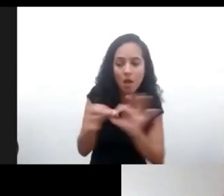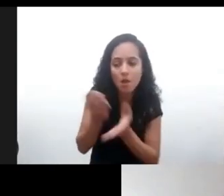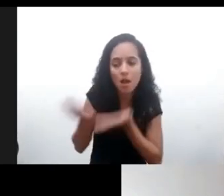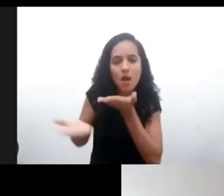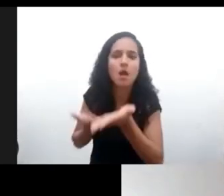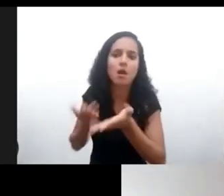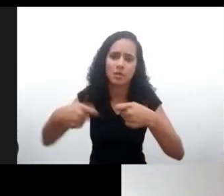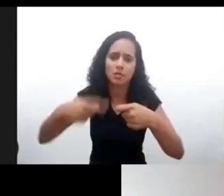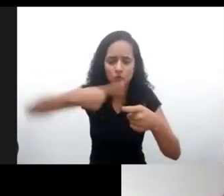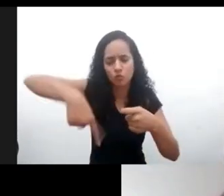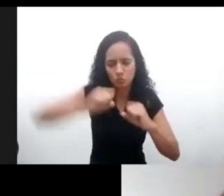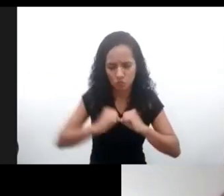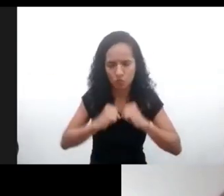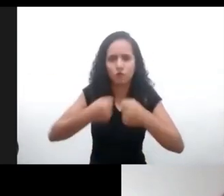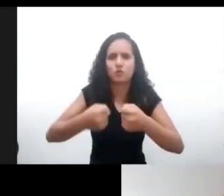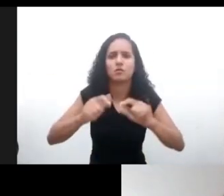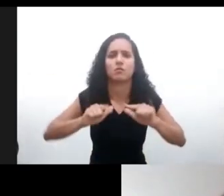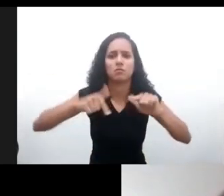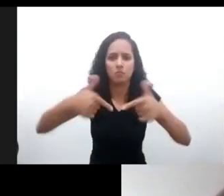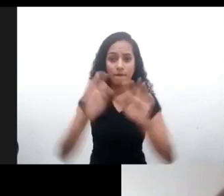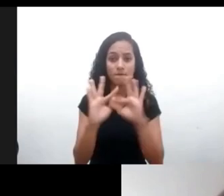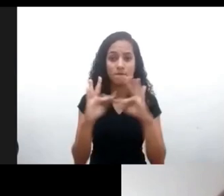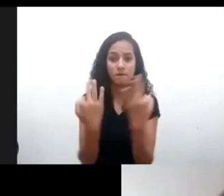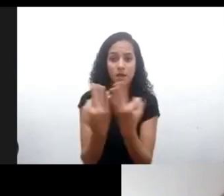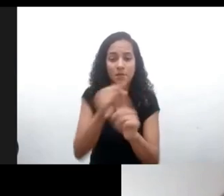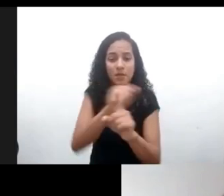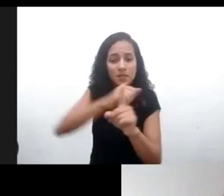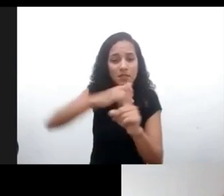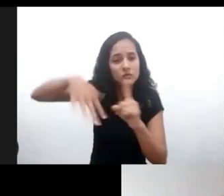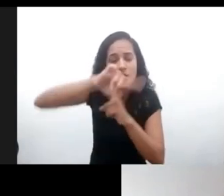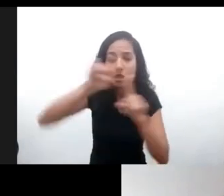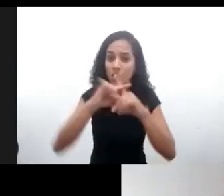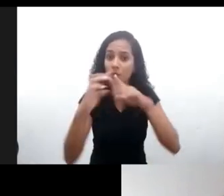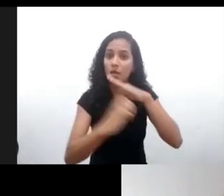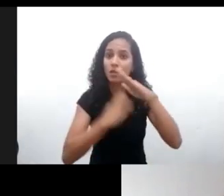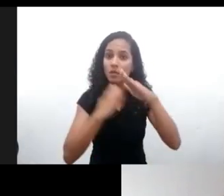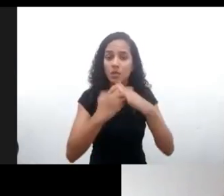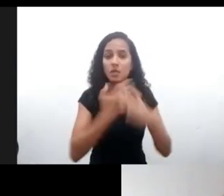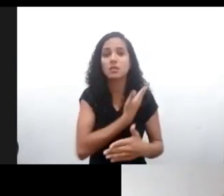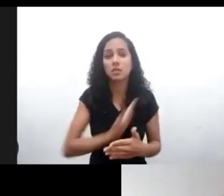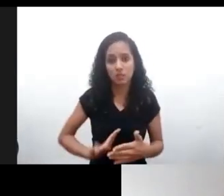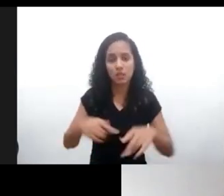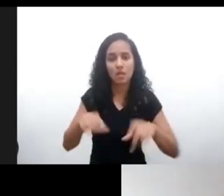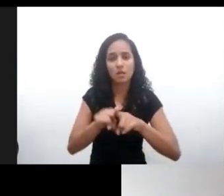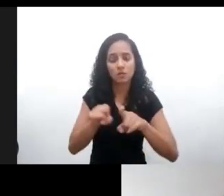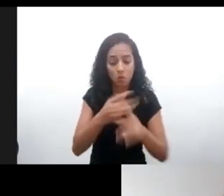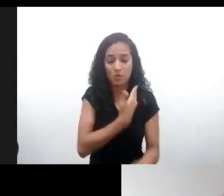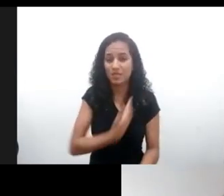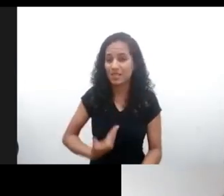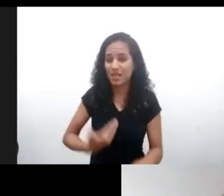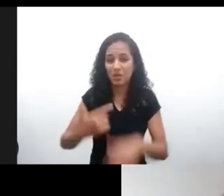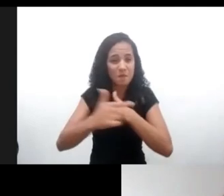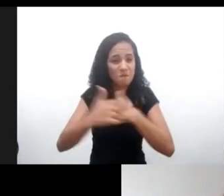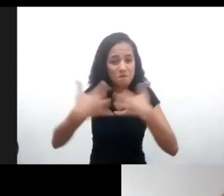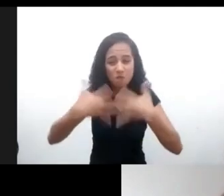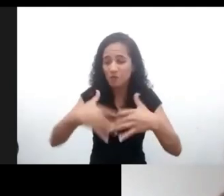debe hacerse o debemos hacerlo todos nosotros, familia, sociedad, incluso empresas y el Estado que tiene